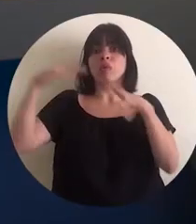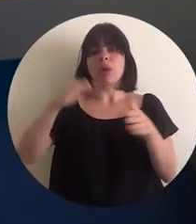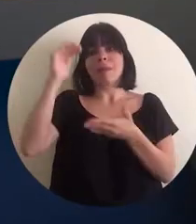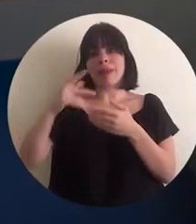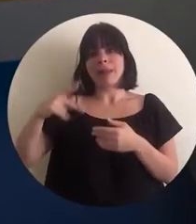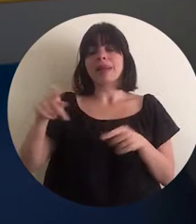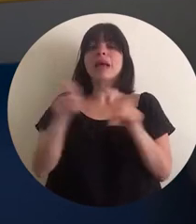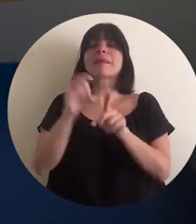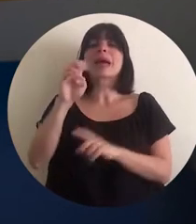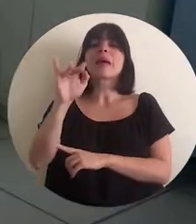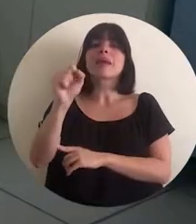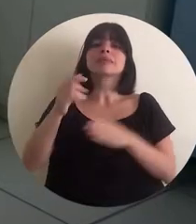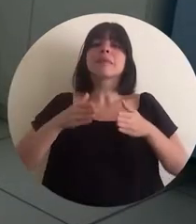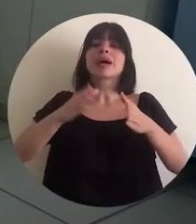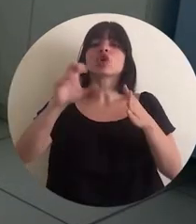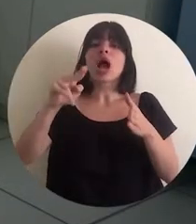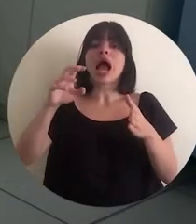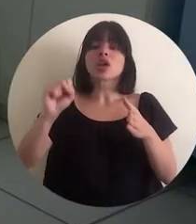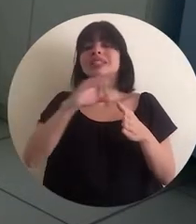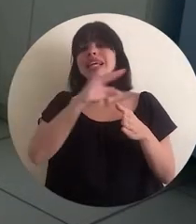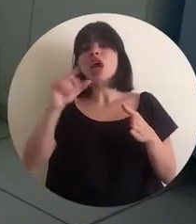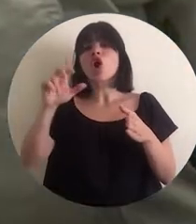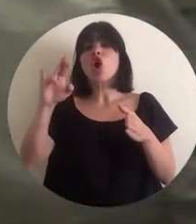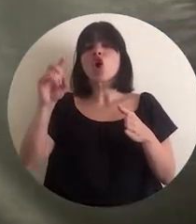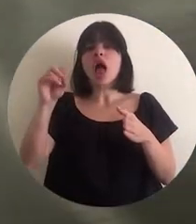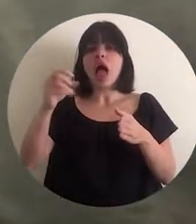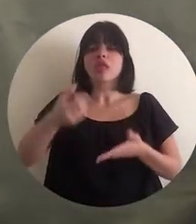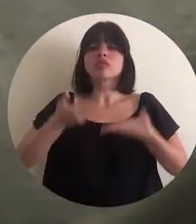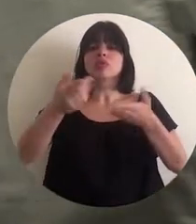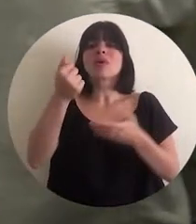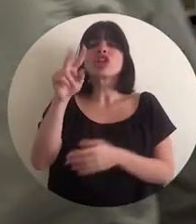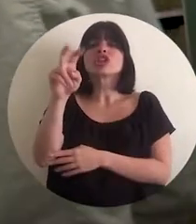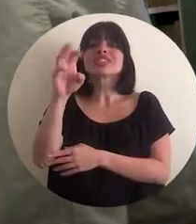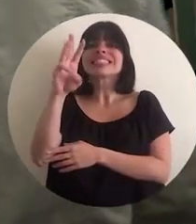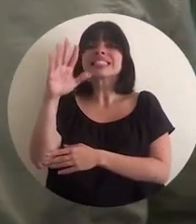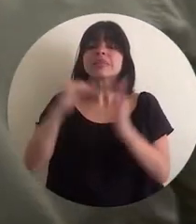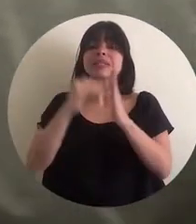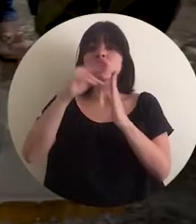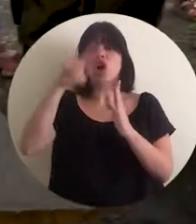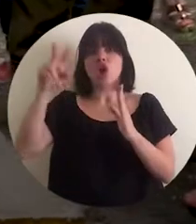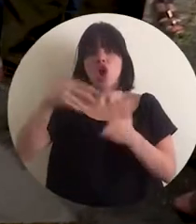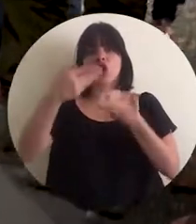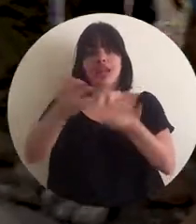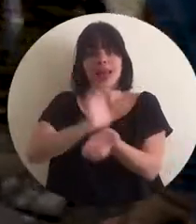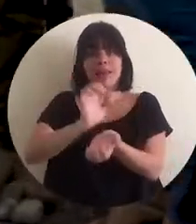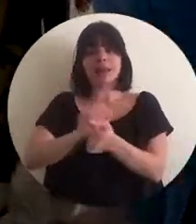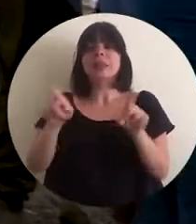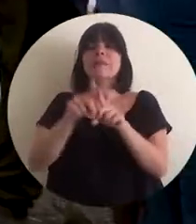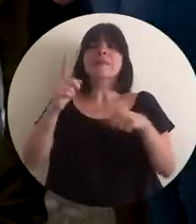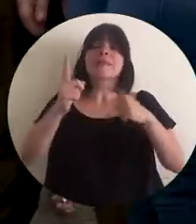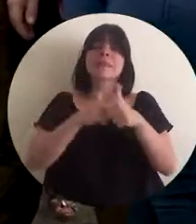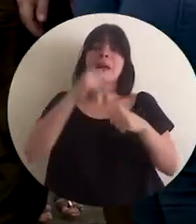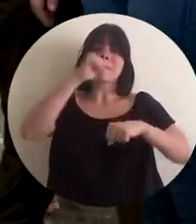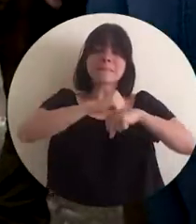Entregamos el EVAIS de Paso Canoas y Colorado con una inversión total de 265 millones de colones. Pusimos la primera piedra